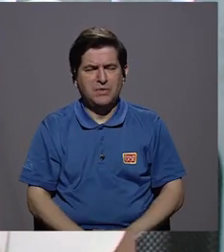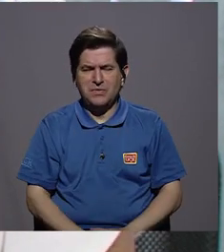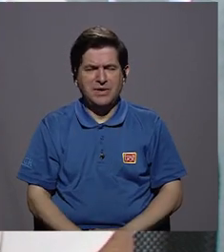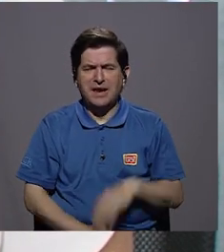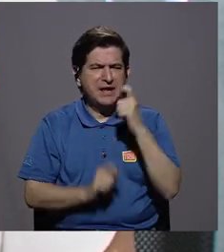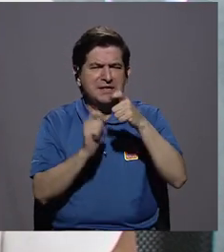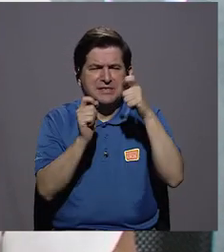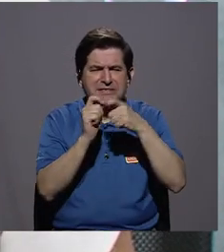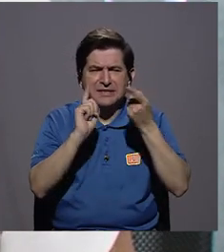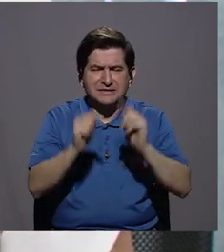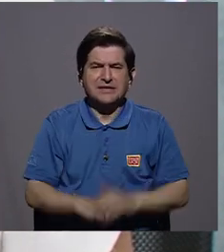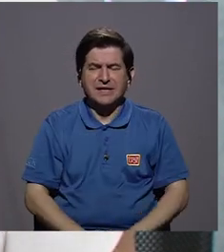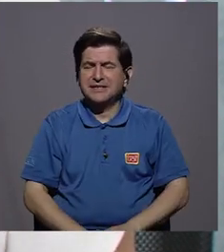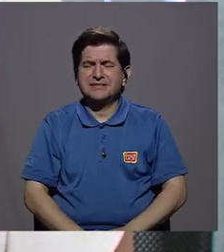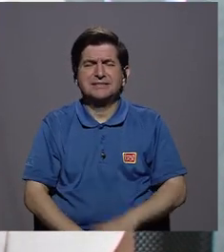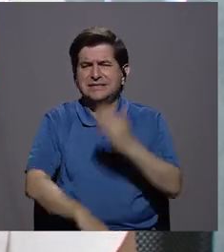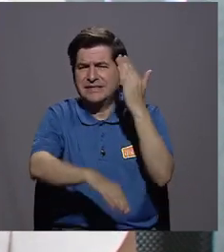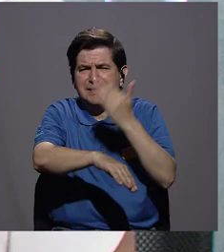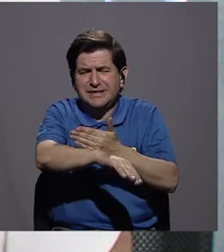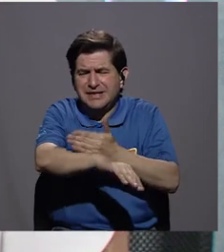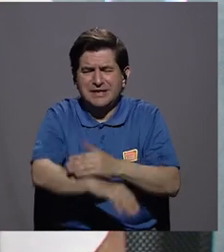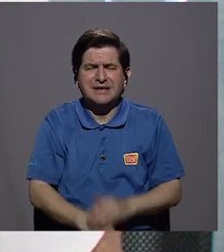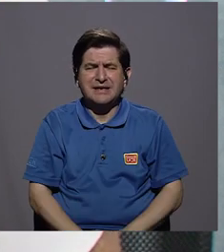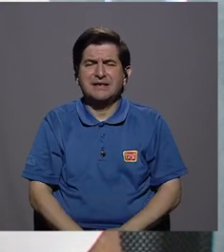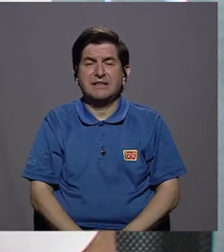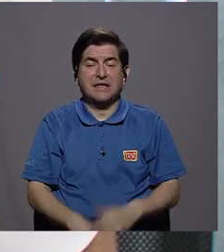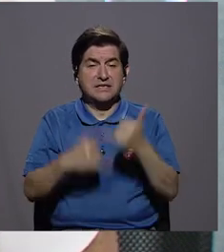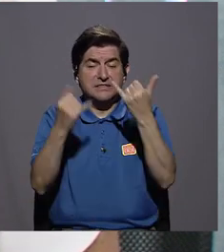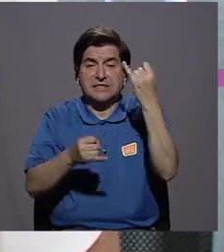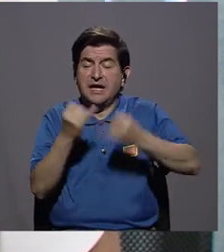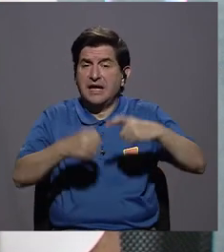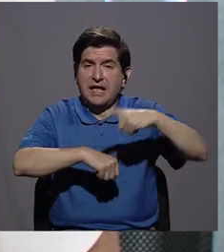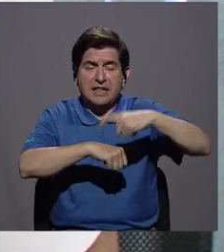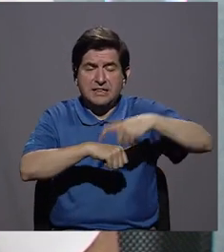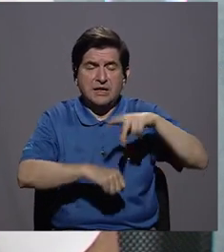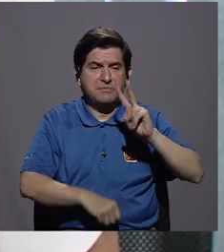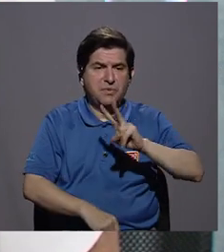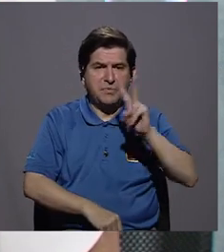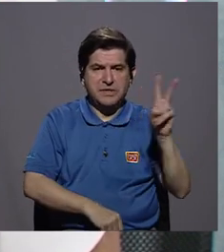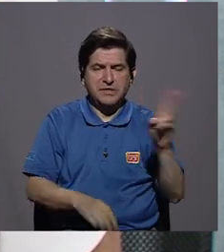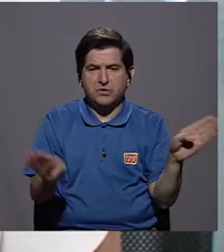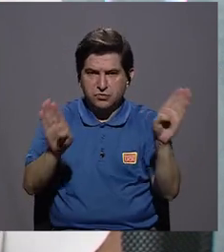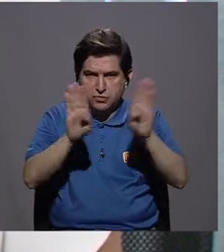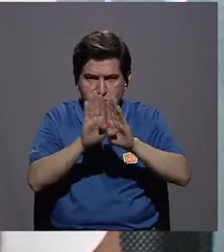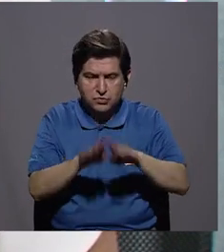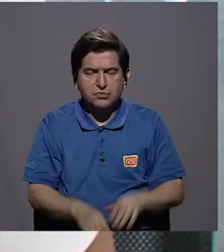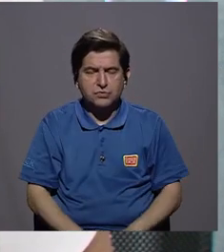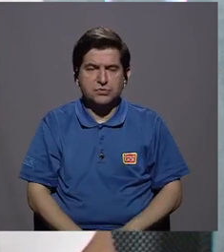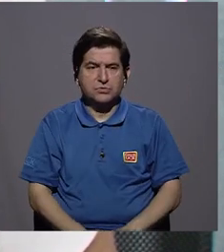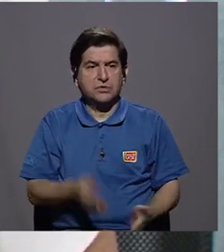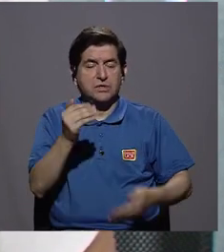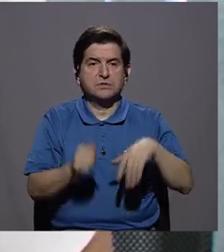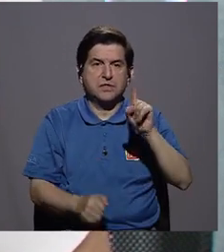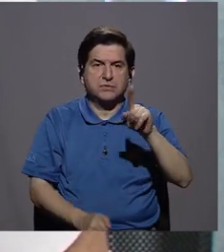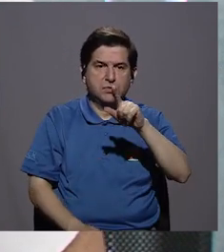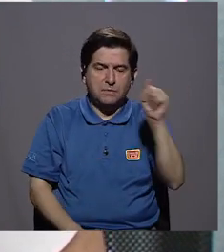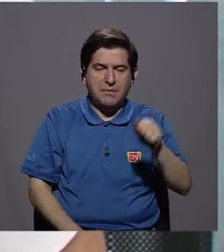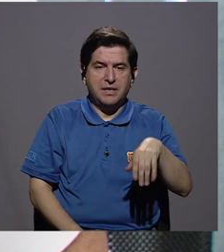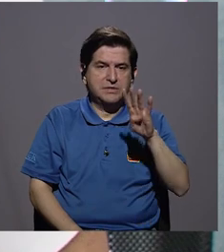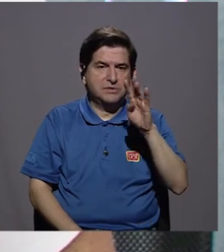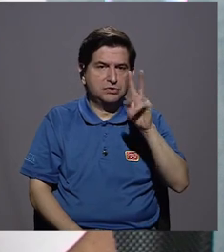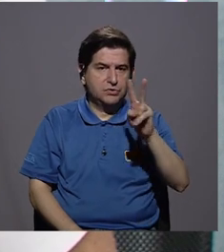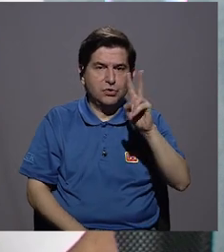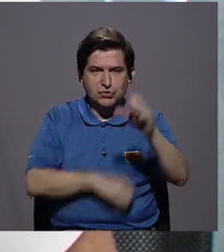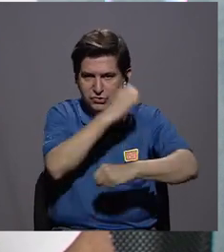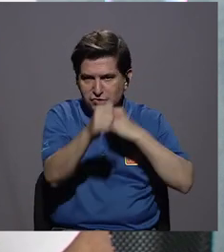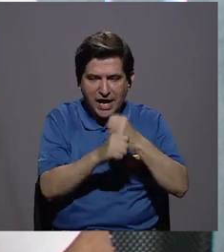en general, crónicas, o sea que ya han pasado el tiempo de cicatrización, 22 días, un mes, dos años, cuatro años,